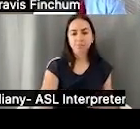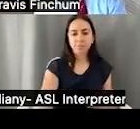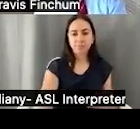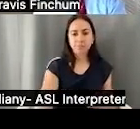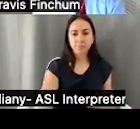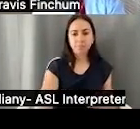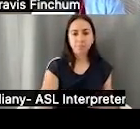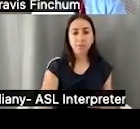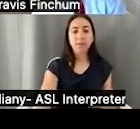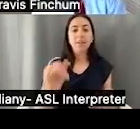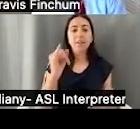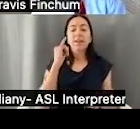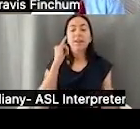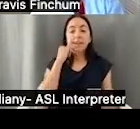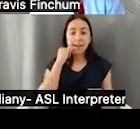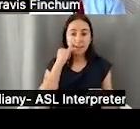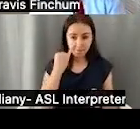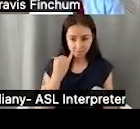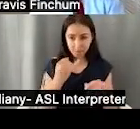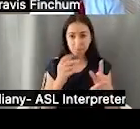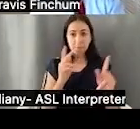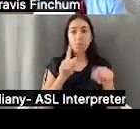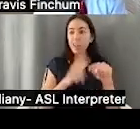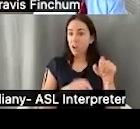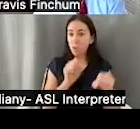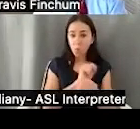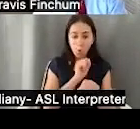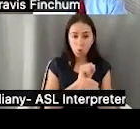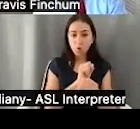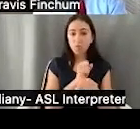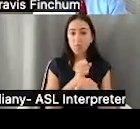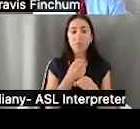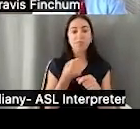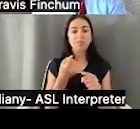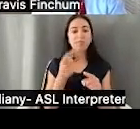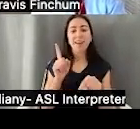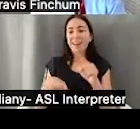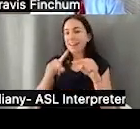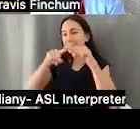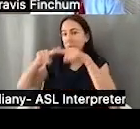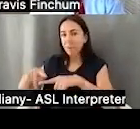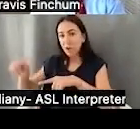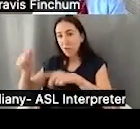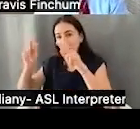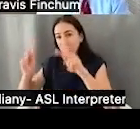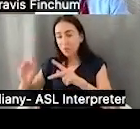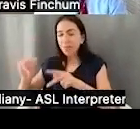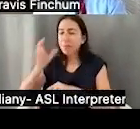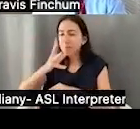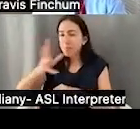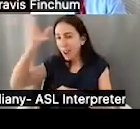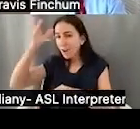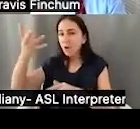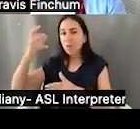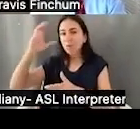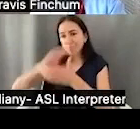programa para personas que no pueden trabajar y pagar el sistema y no pueden utilizar el beneficio de